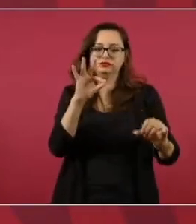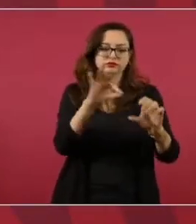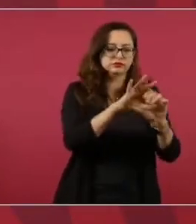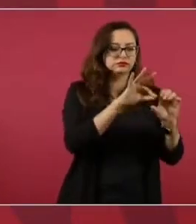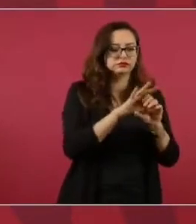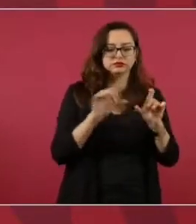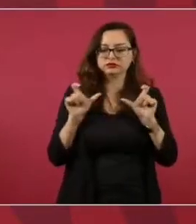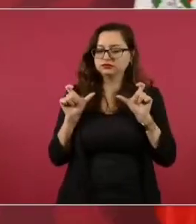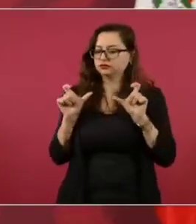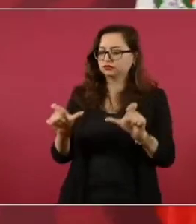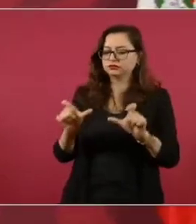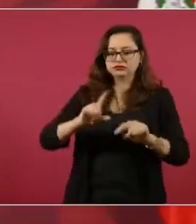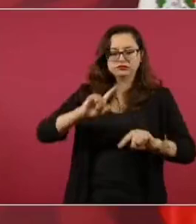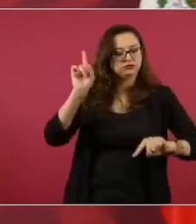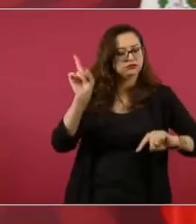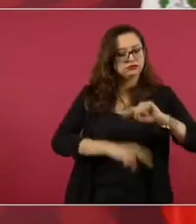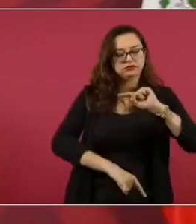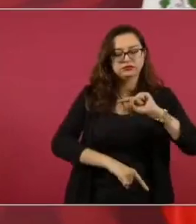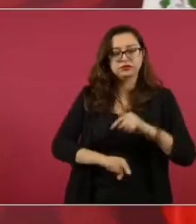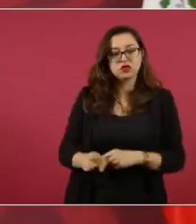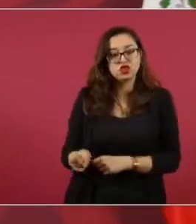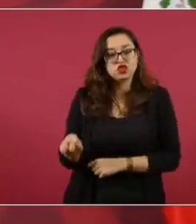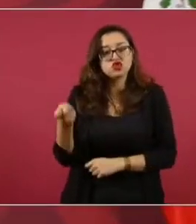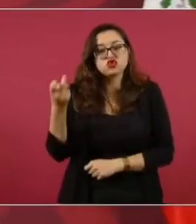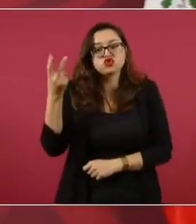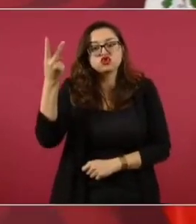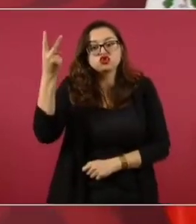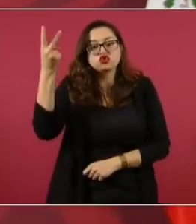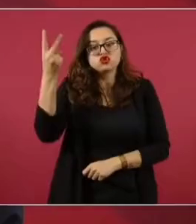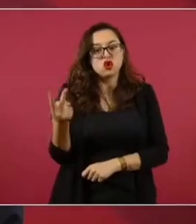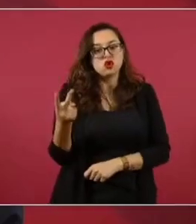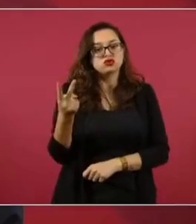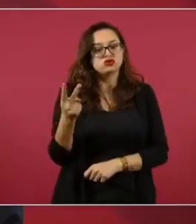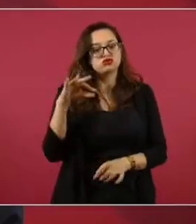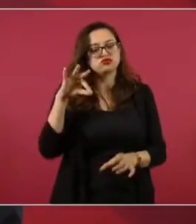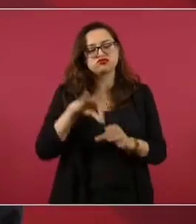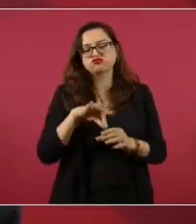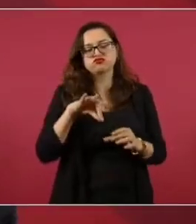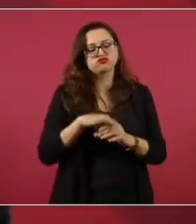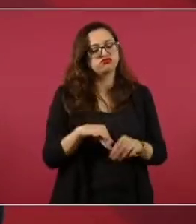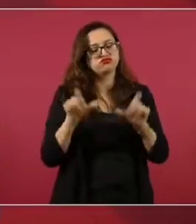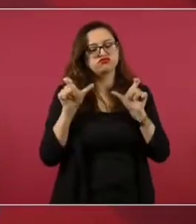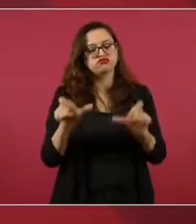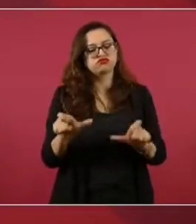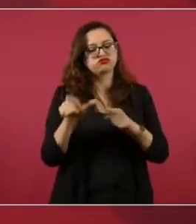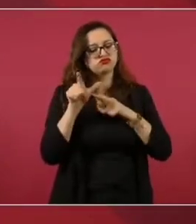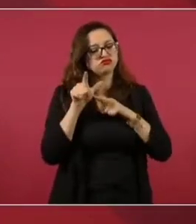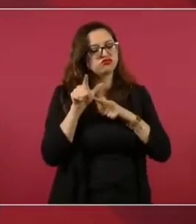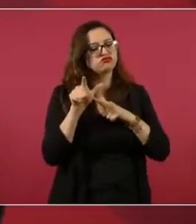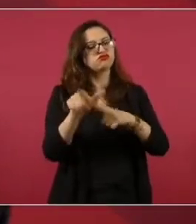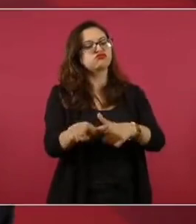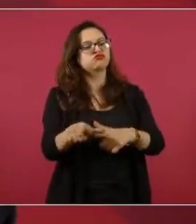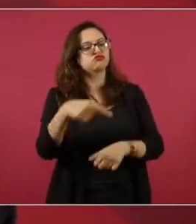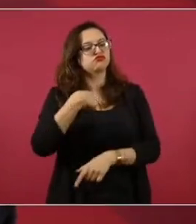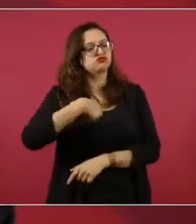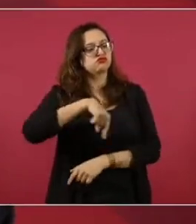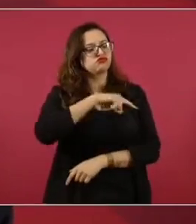y dos en contra y ejercen derecho de veto,